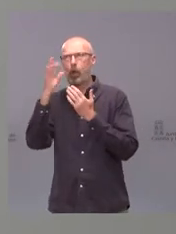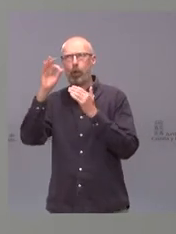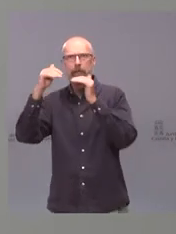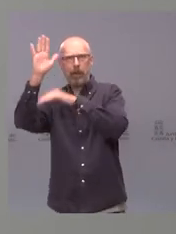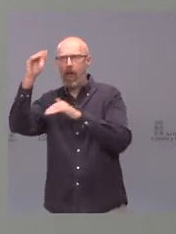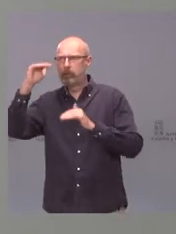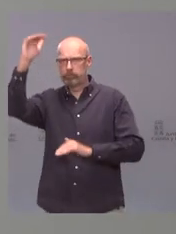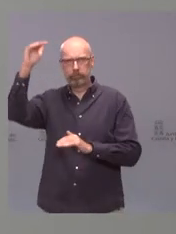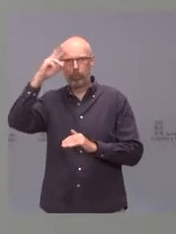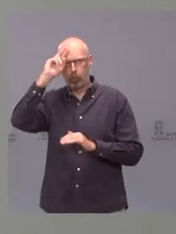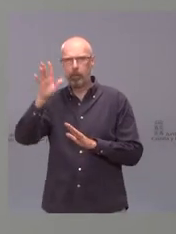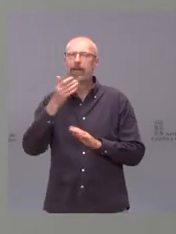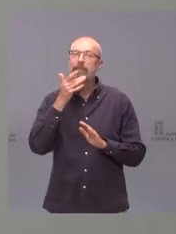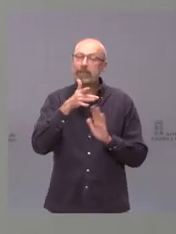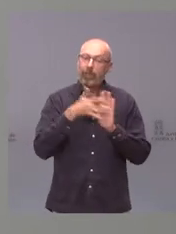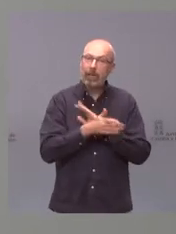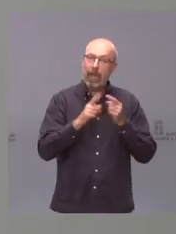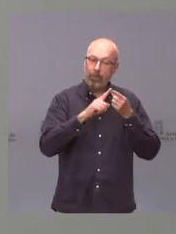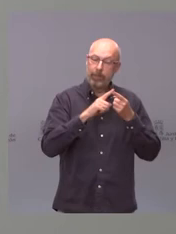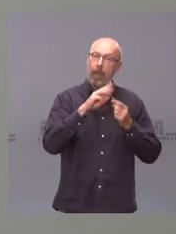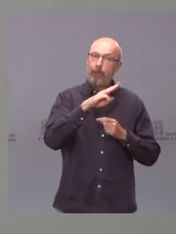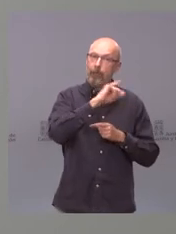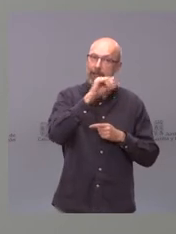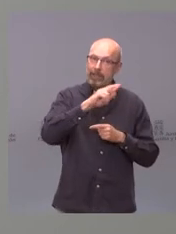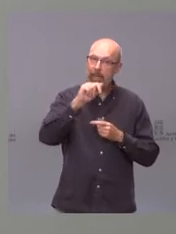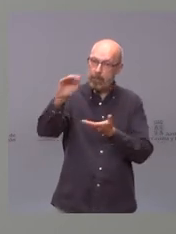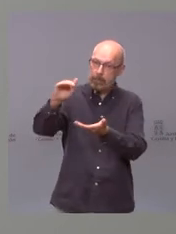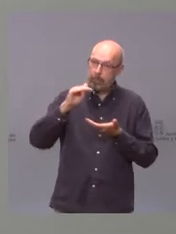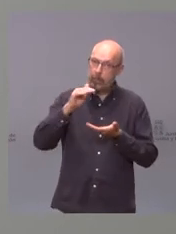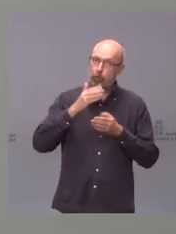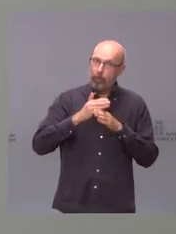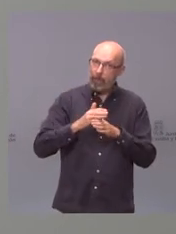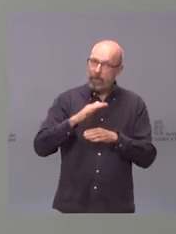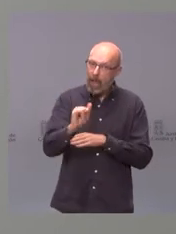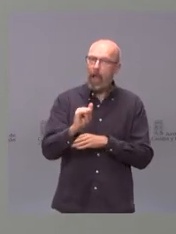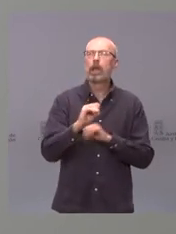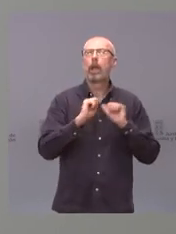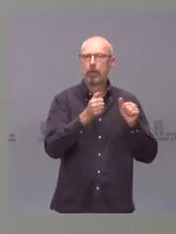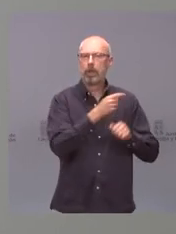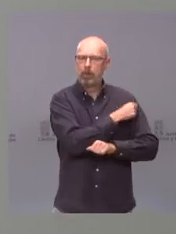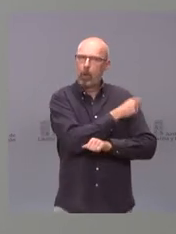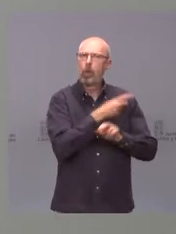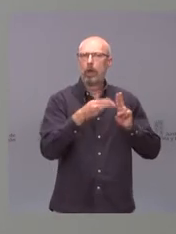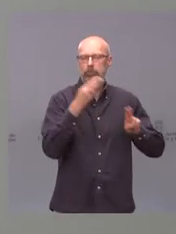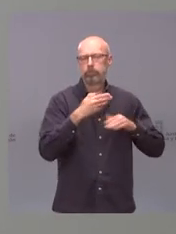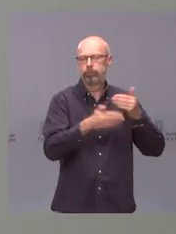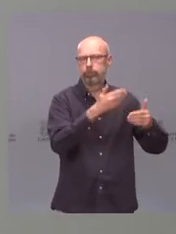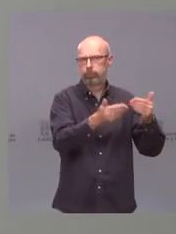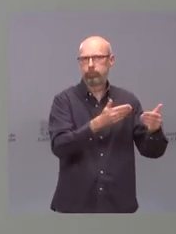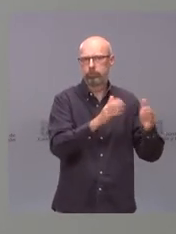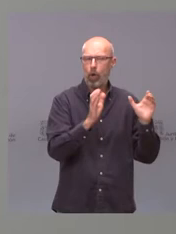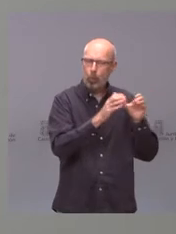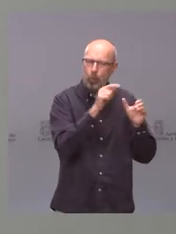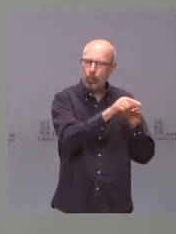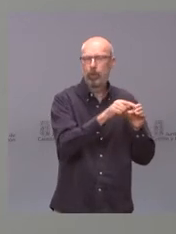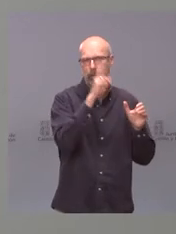suficientes de Pfizer va a hacer que vamos a adelantar mucho, yo creo, en estos días a ese grupo que nos preocupa, que